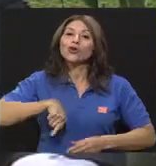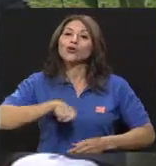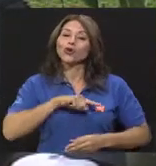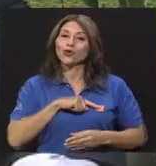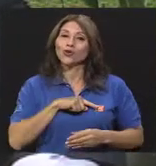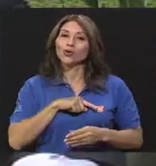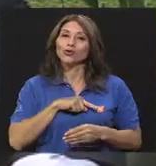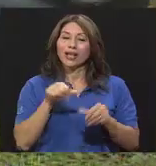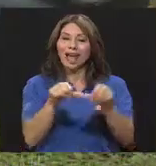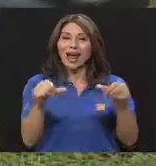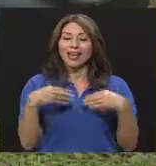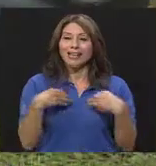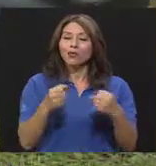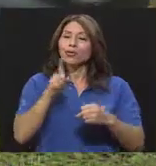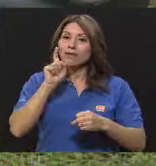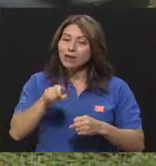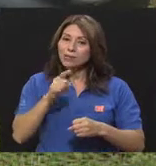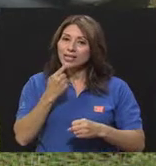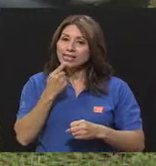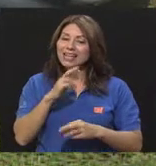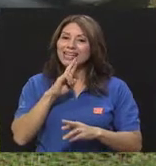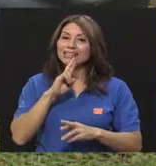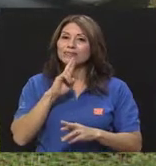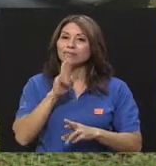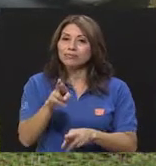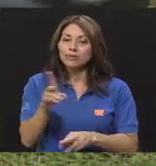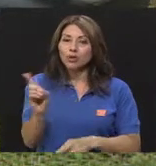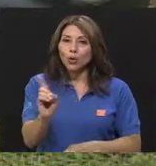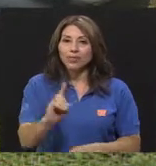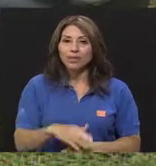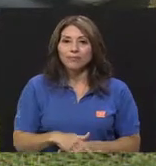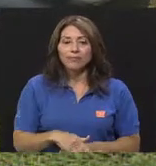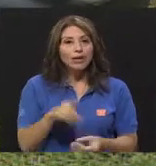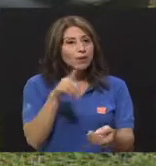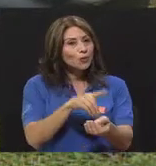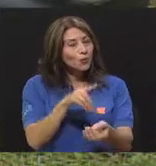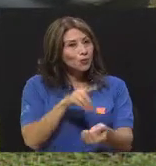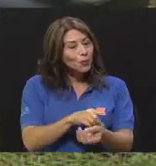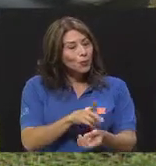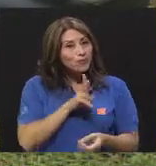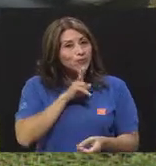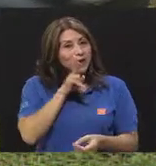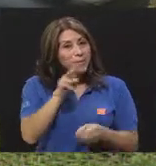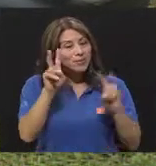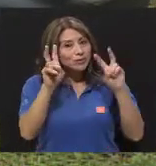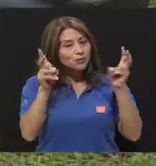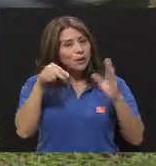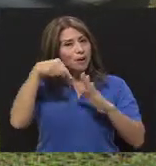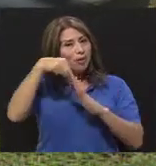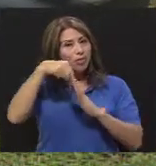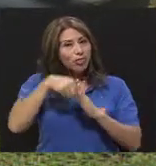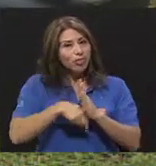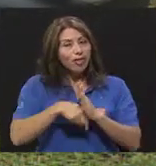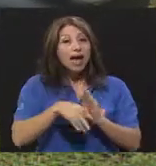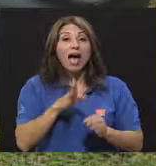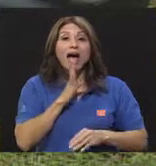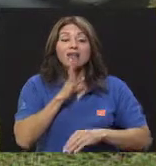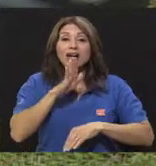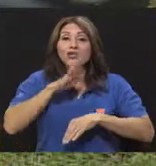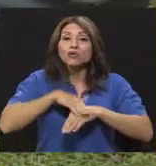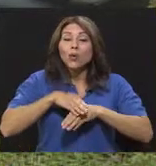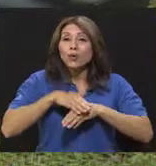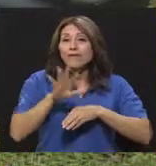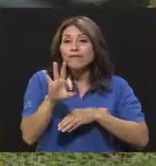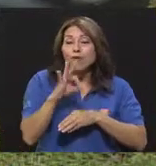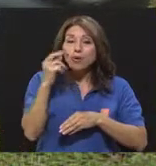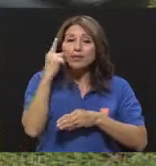enorme de decirle dónde. Doctor, yo creo que definitivamente que ese es un tema que nos da para más, ¿verdad? Hablar incluso también de métodos anticonceptivos, de hablar